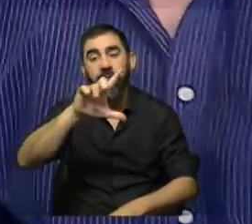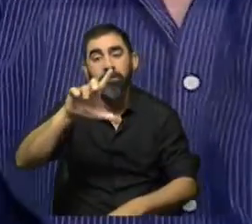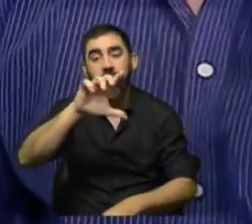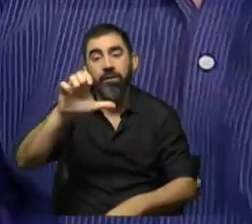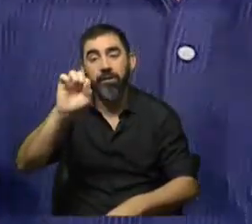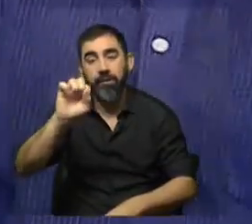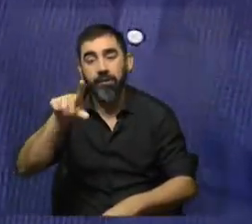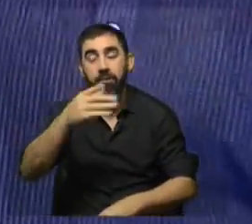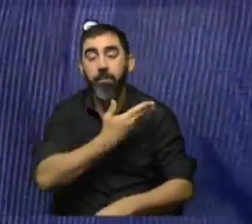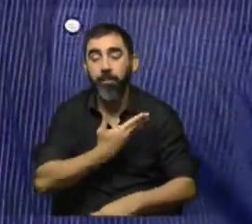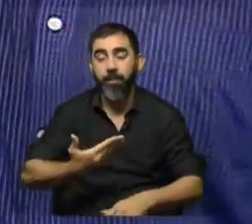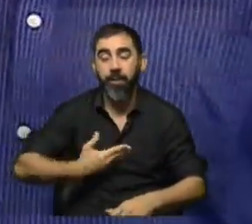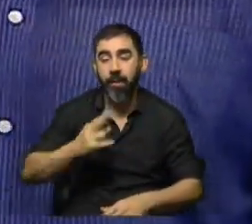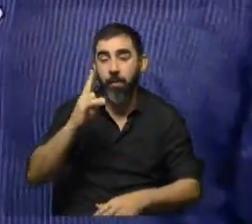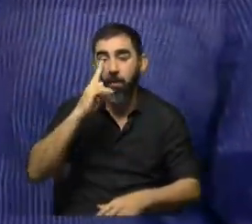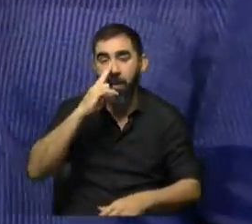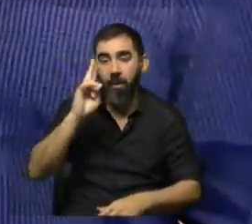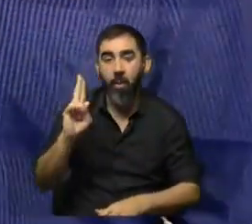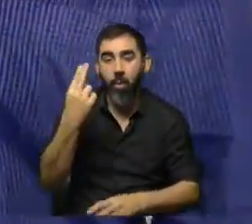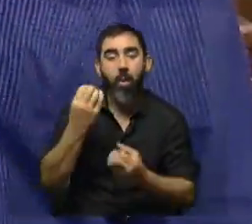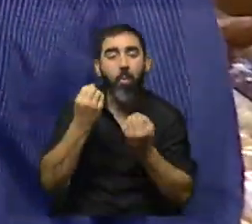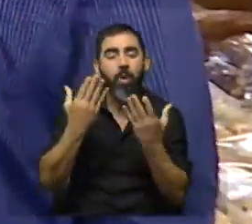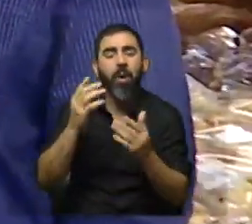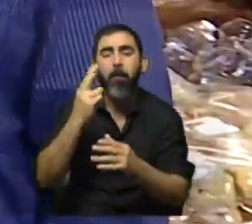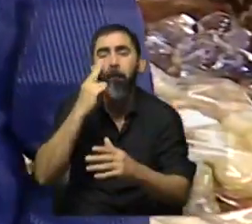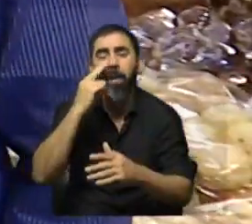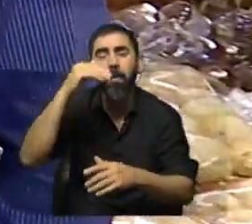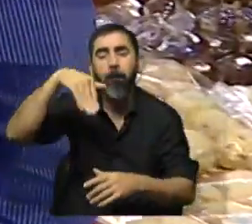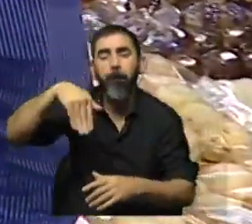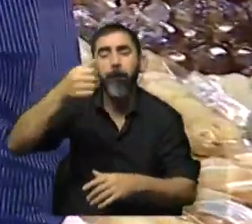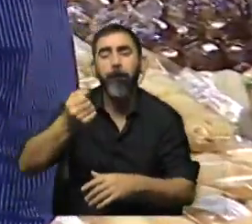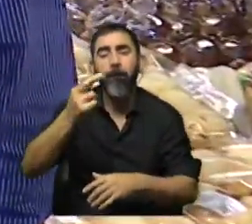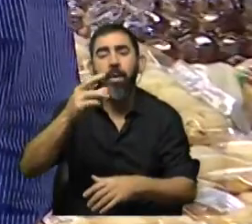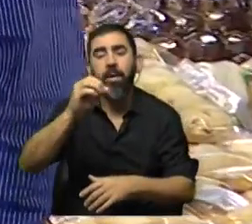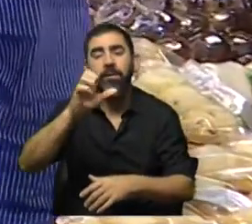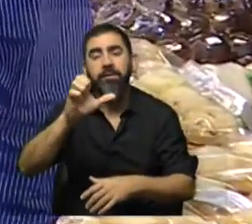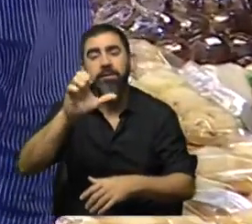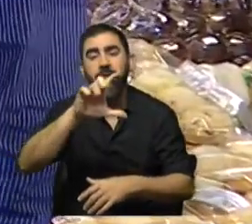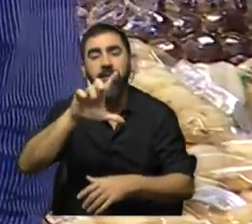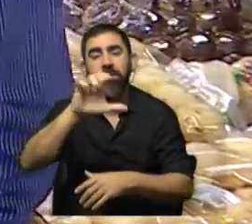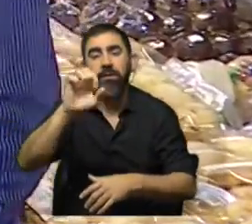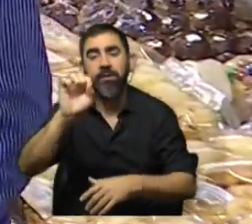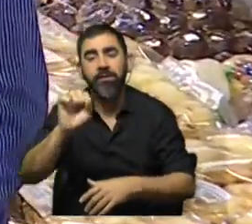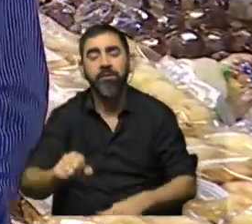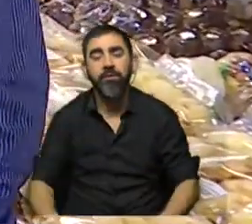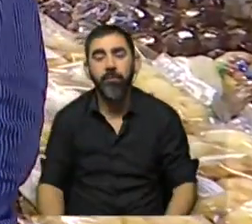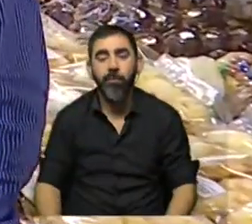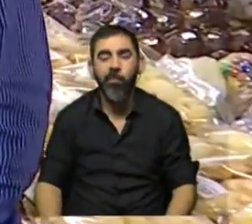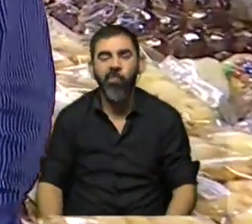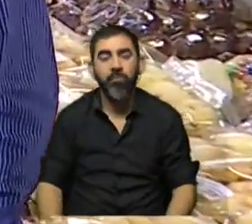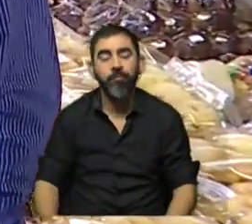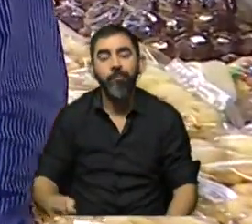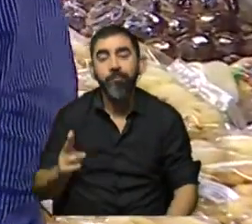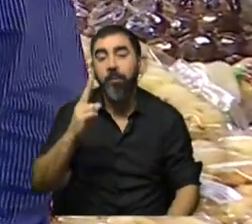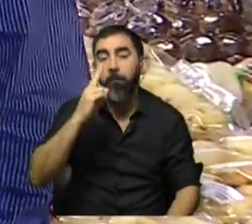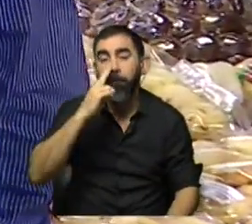presidente de los panaderos del Uruguay. ¿Por qué el marsellés es un patrimonio? Bueno, el marsellés es